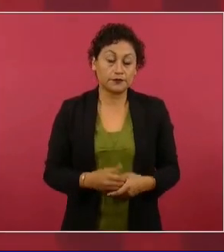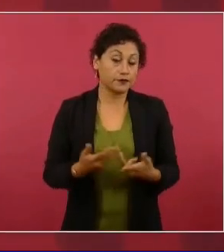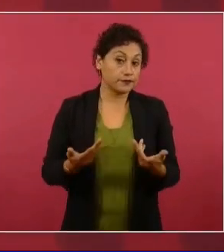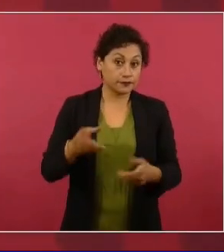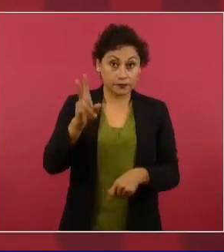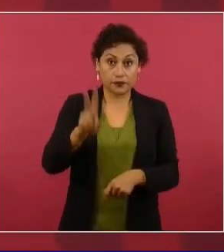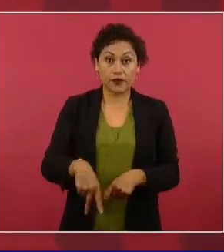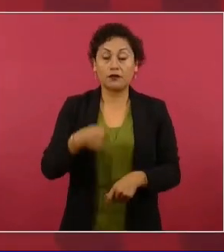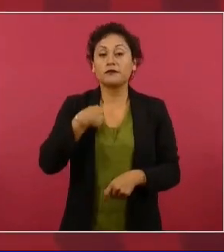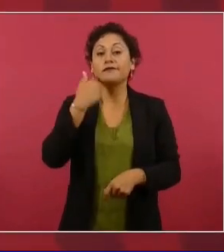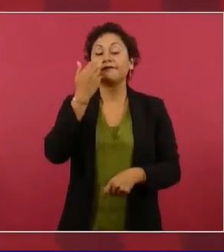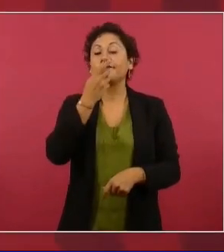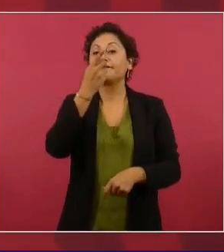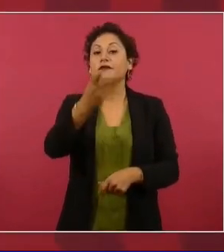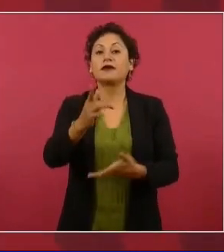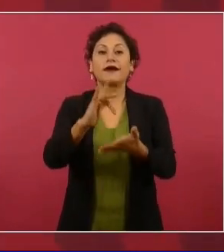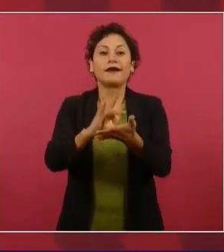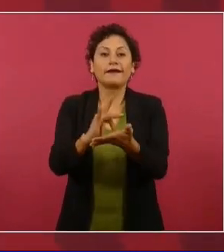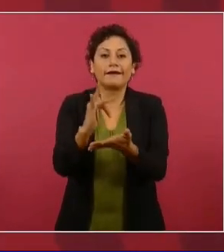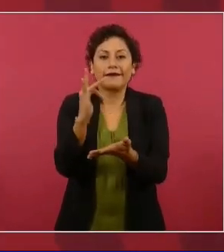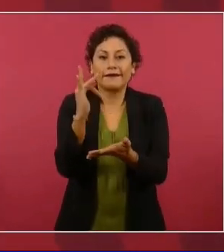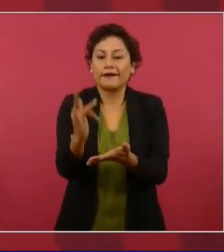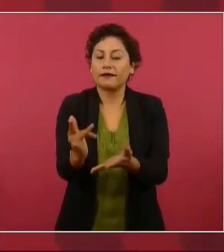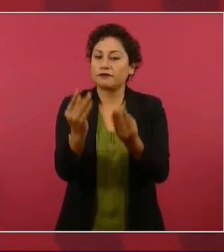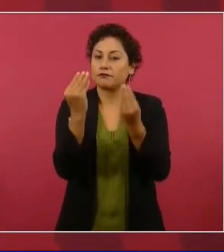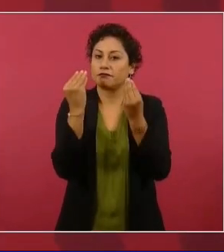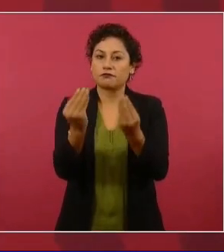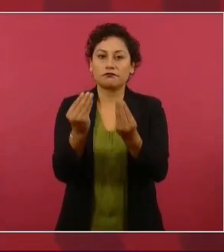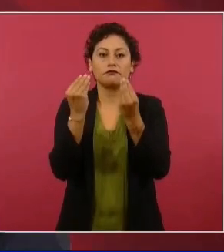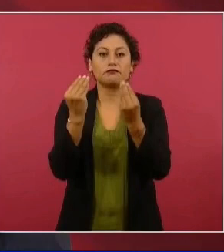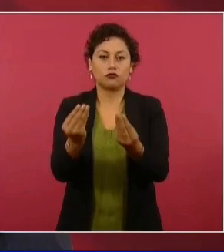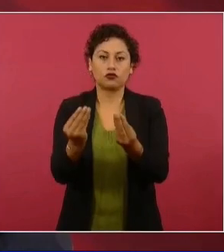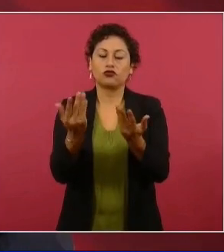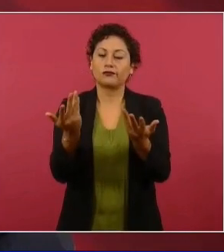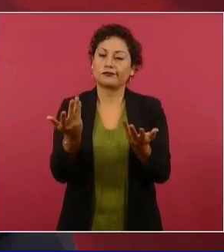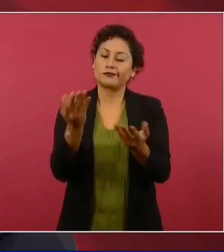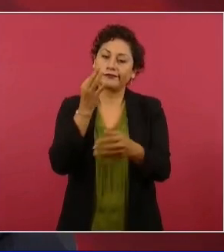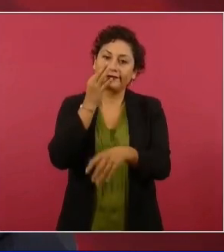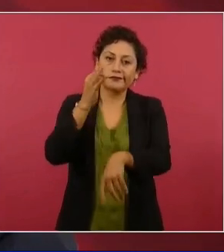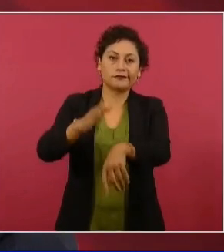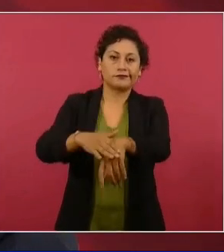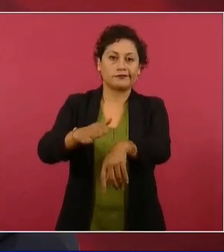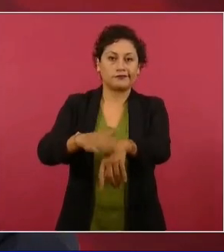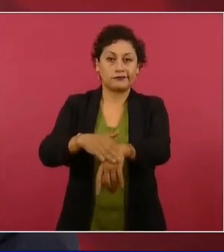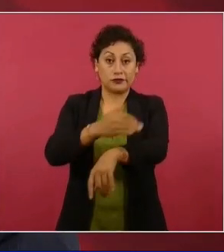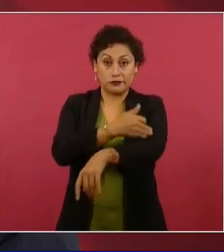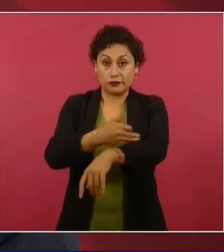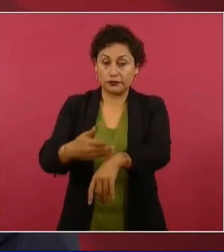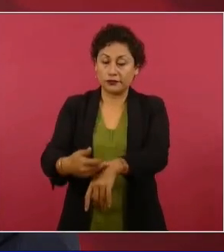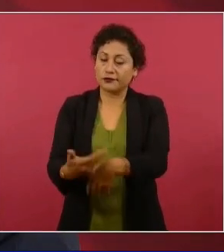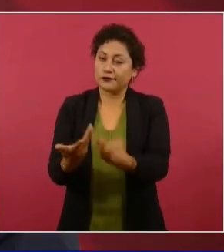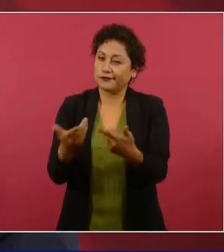seguir abrazando a los familiares porque